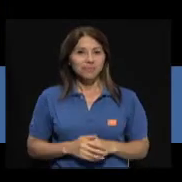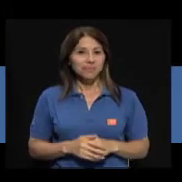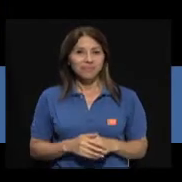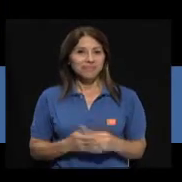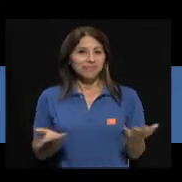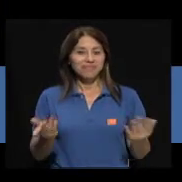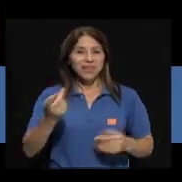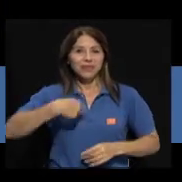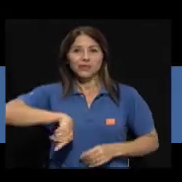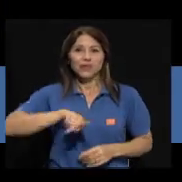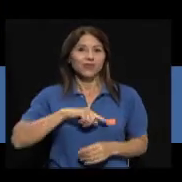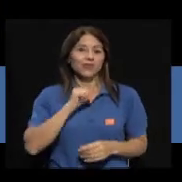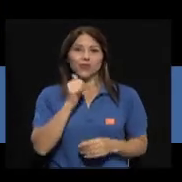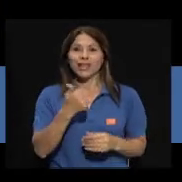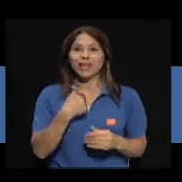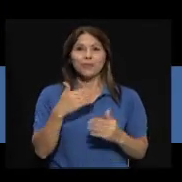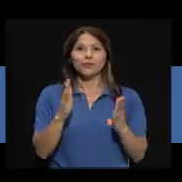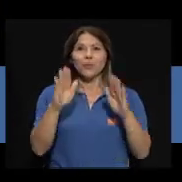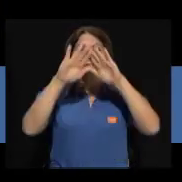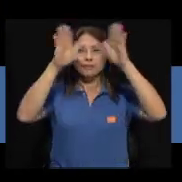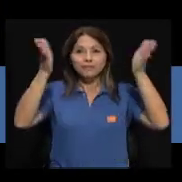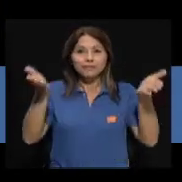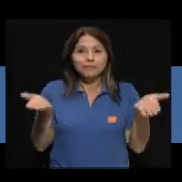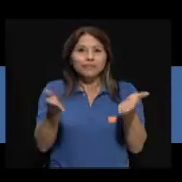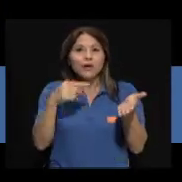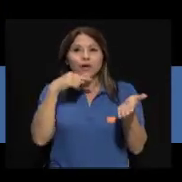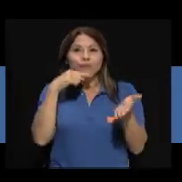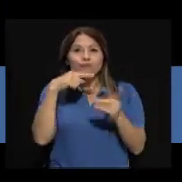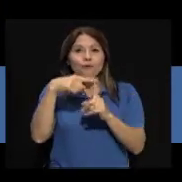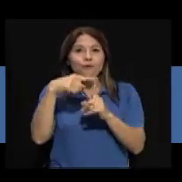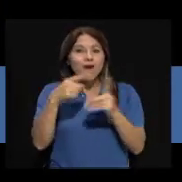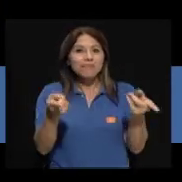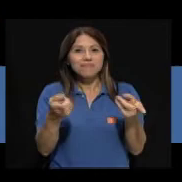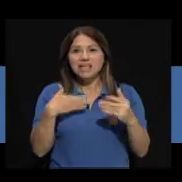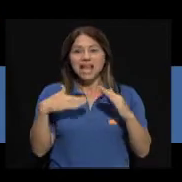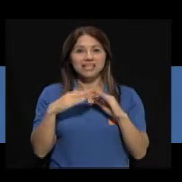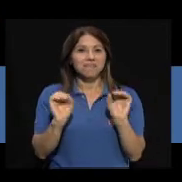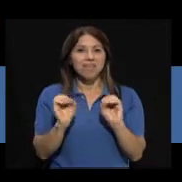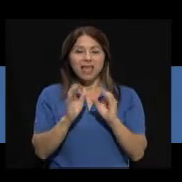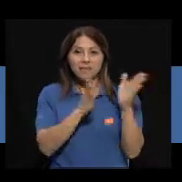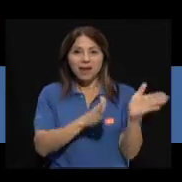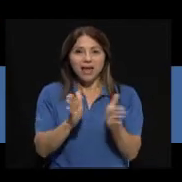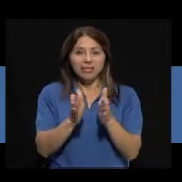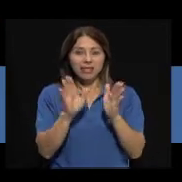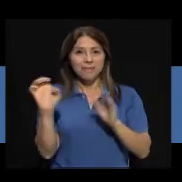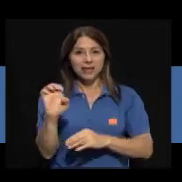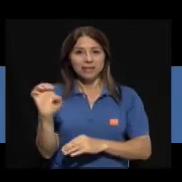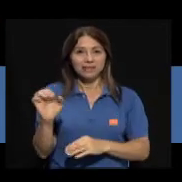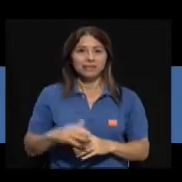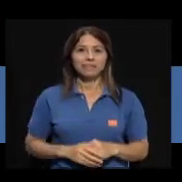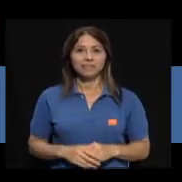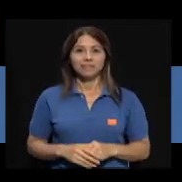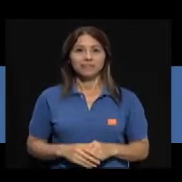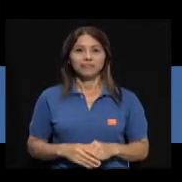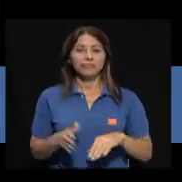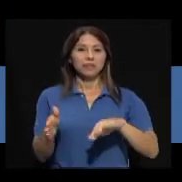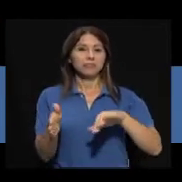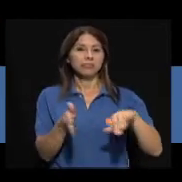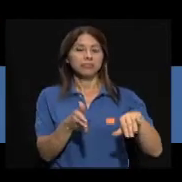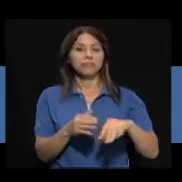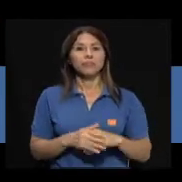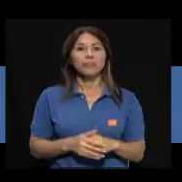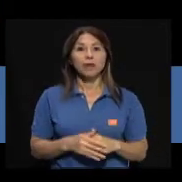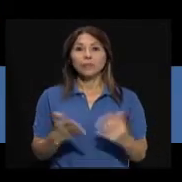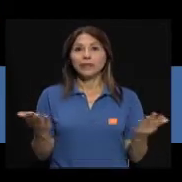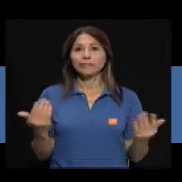y nosotros no tenemos botiquín en mi casa, no tenemos ningún plan de emergencias. Bueno,